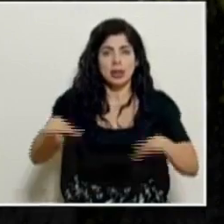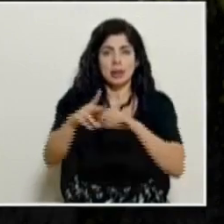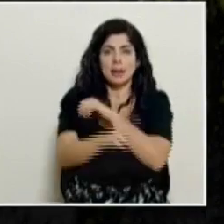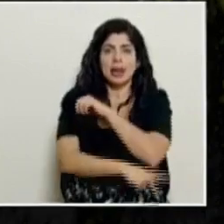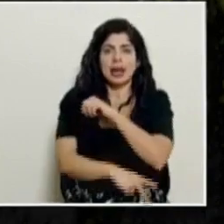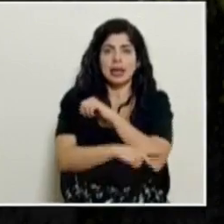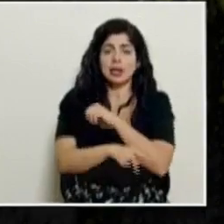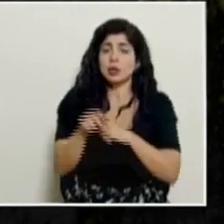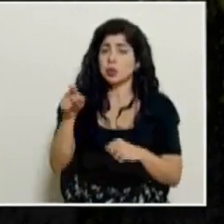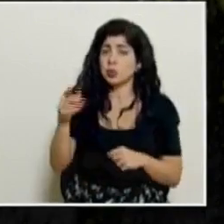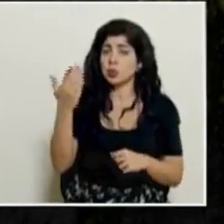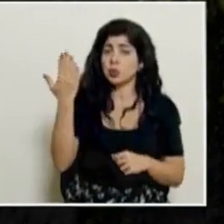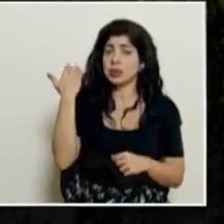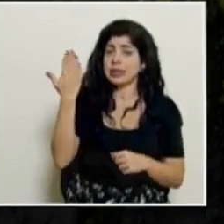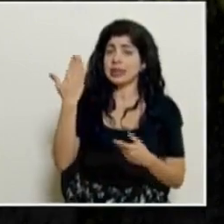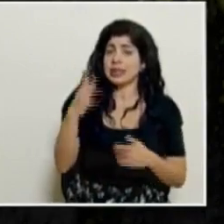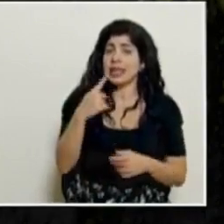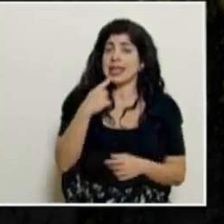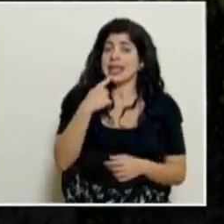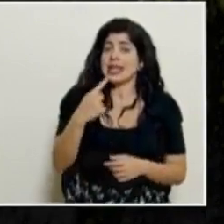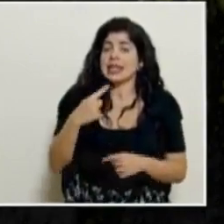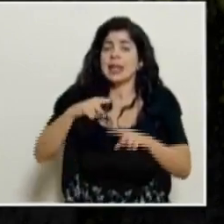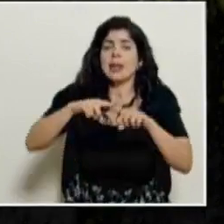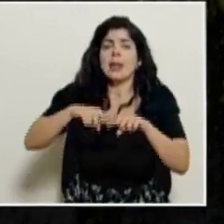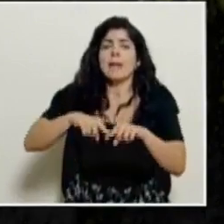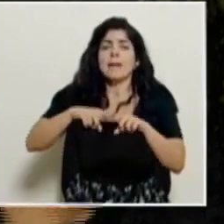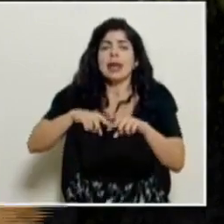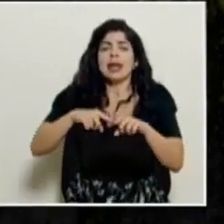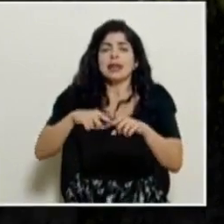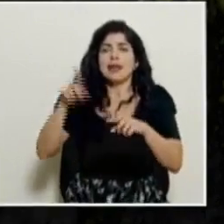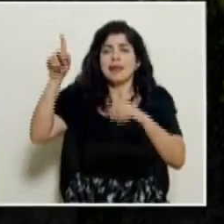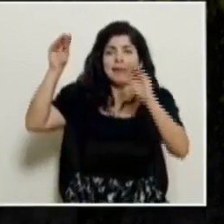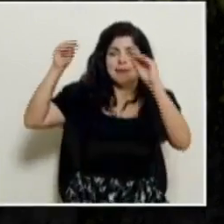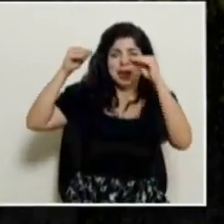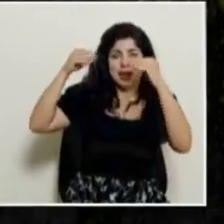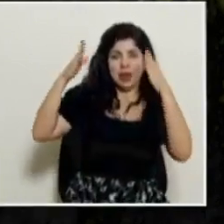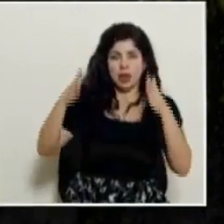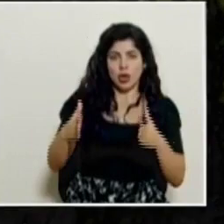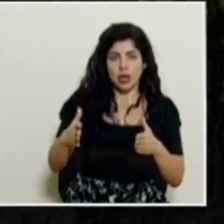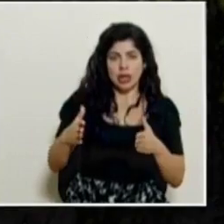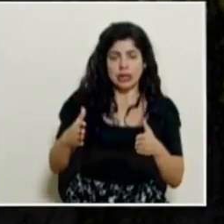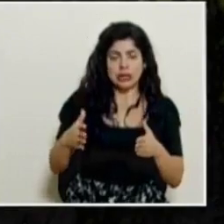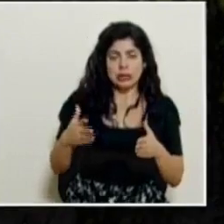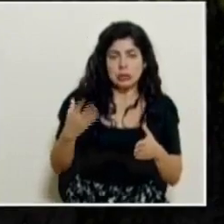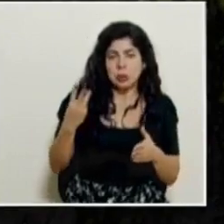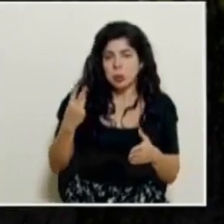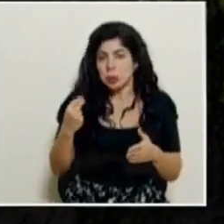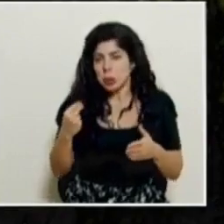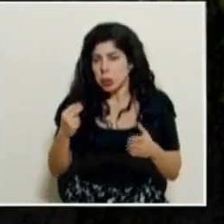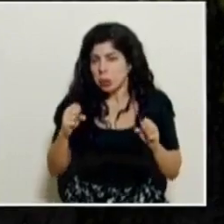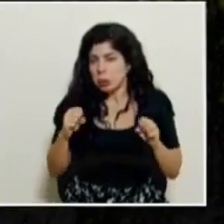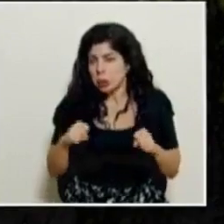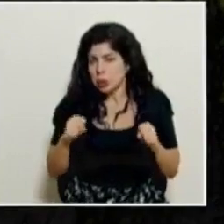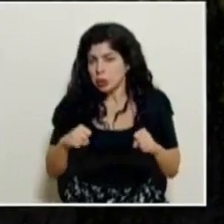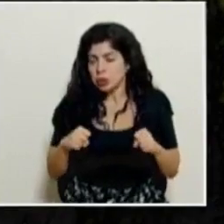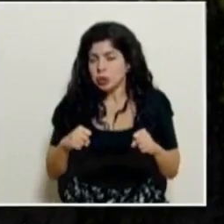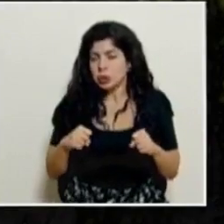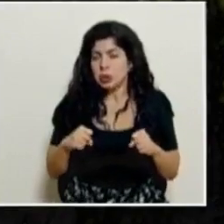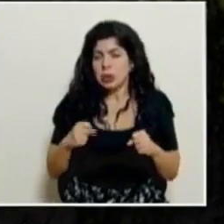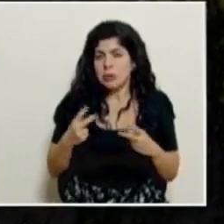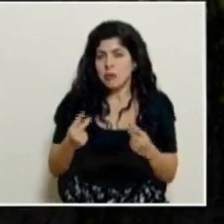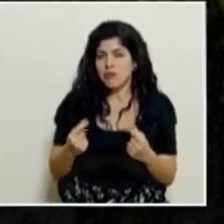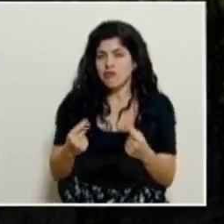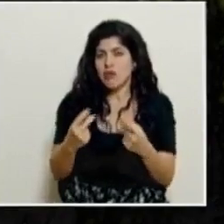usted ha dicho reiteradamente que se depende de los proveedores cuánta posibilidad de acelerar